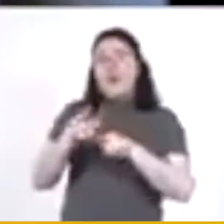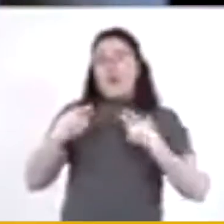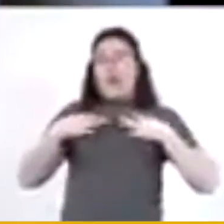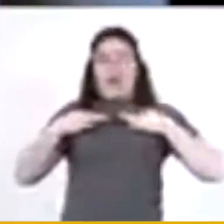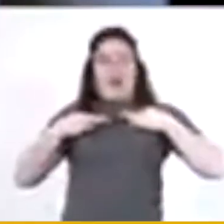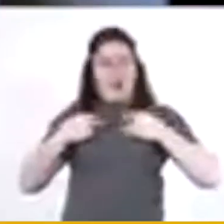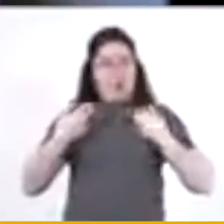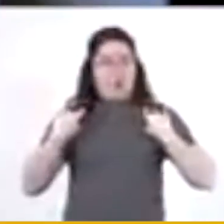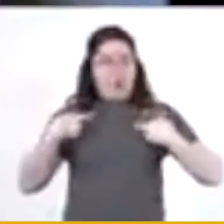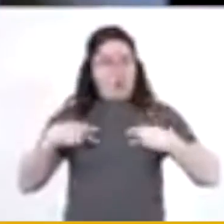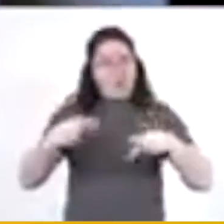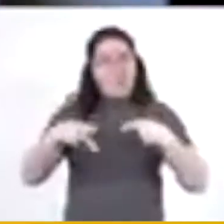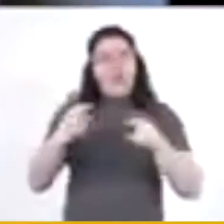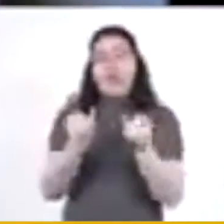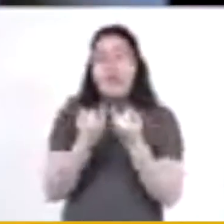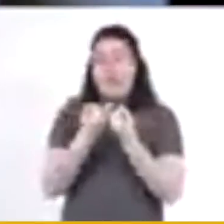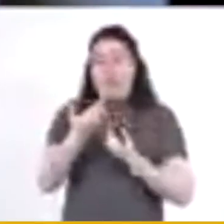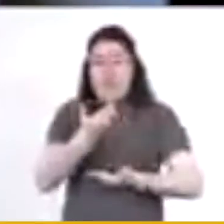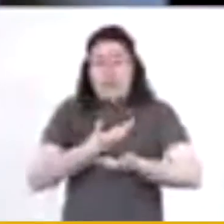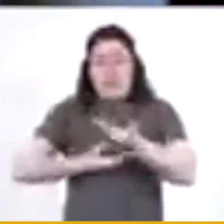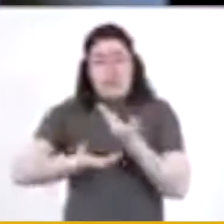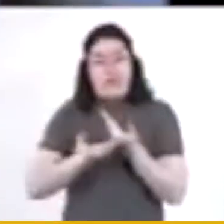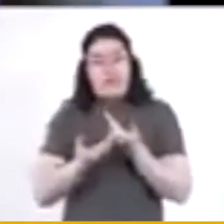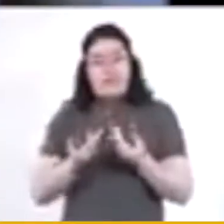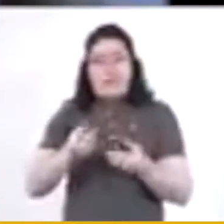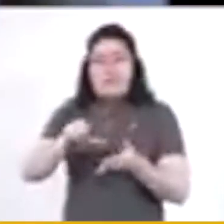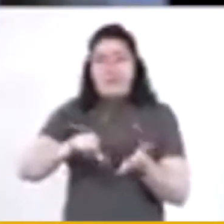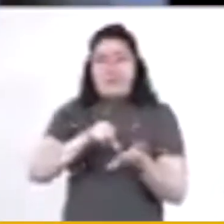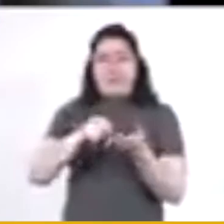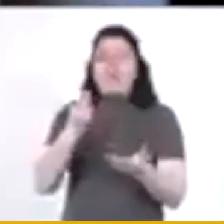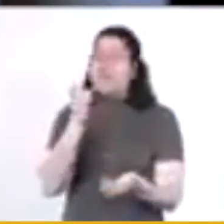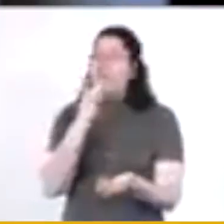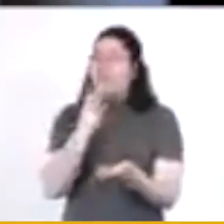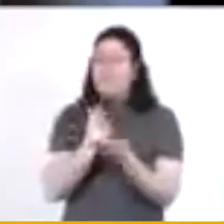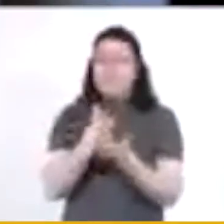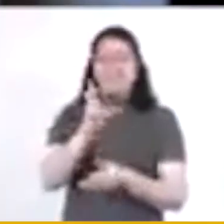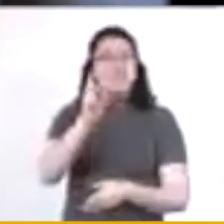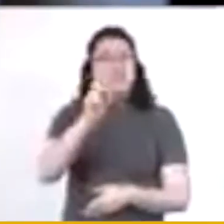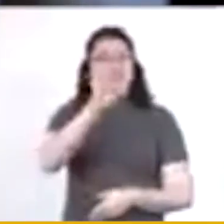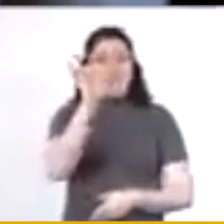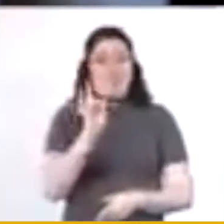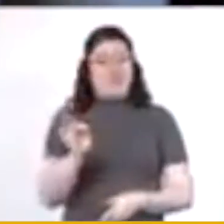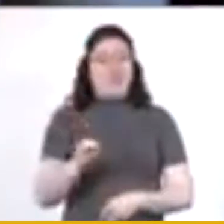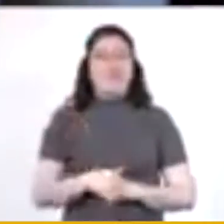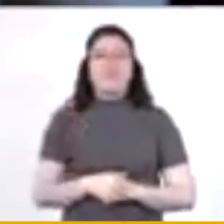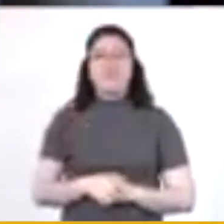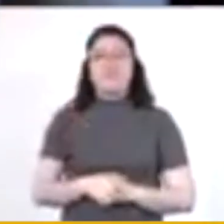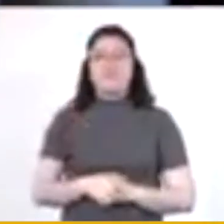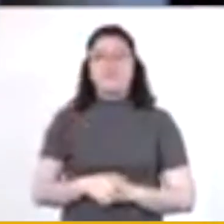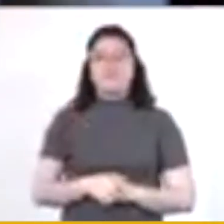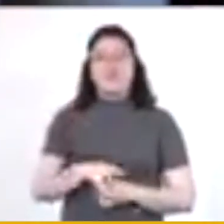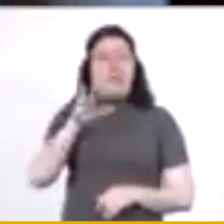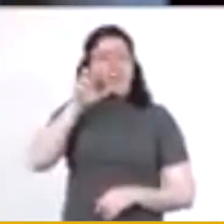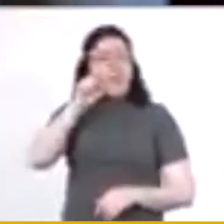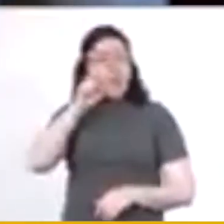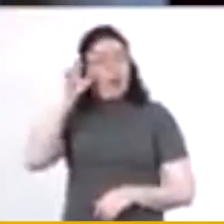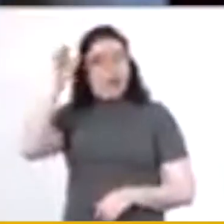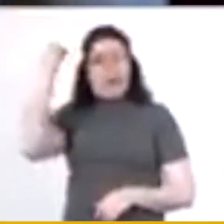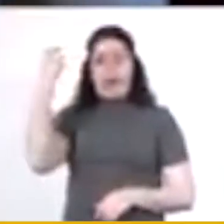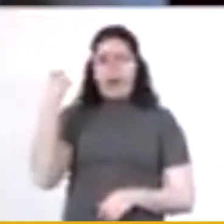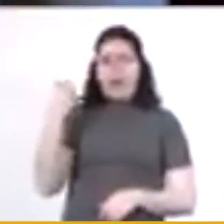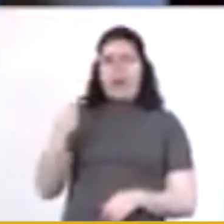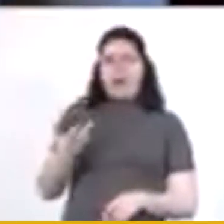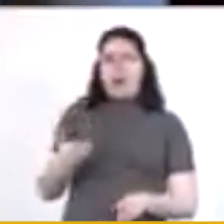centros comerciales, pero también solamente al 30% de su capacidad. En semáforo naranja